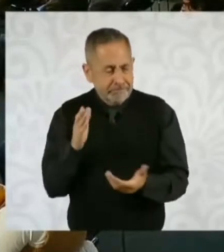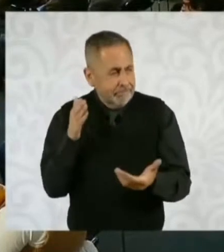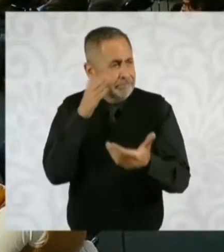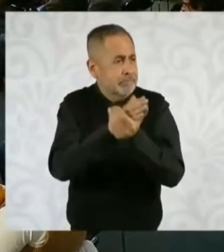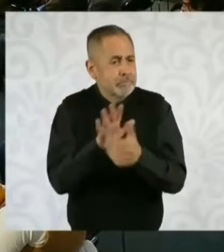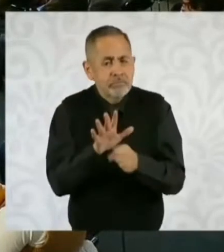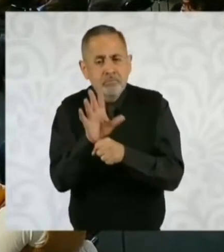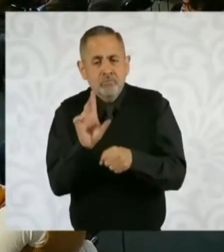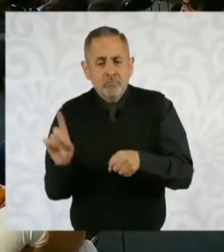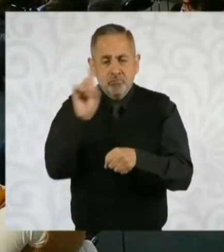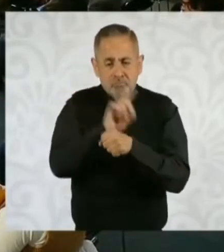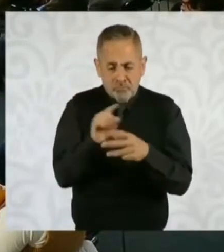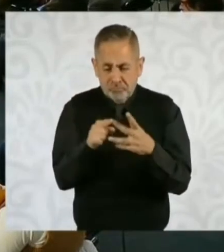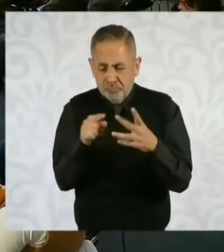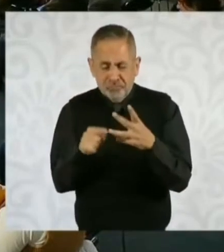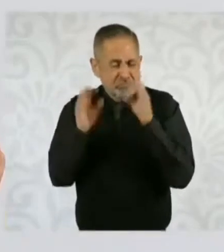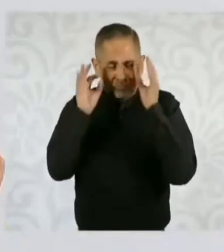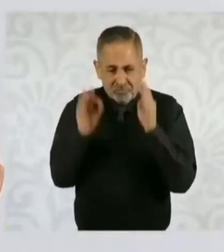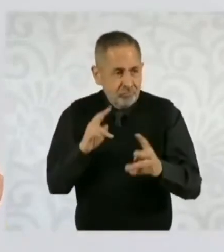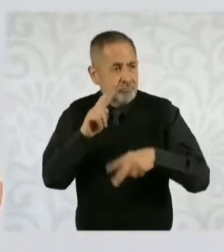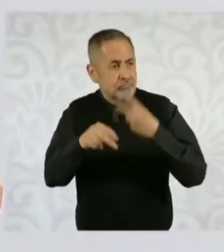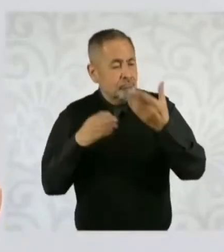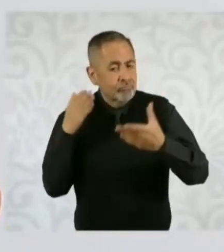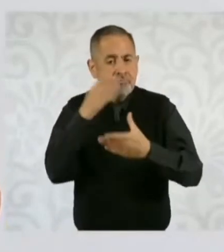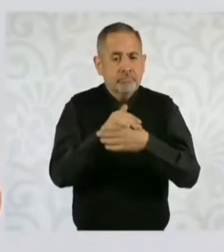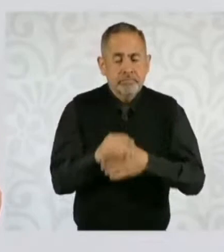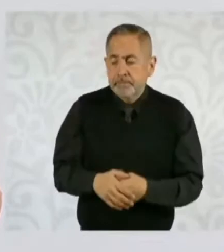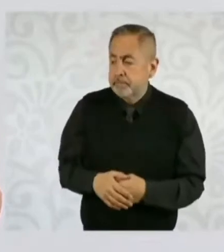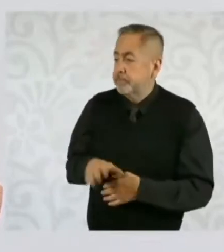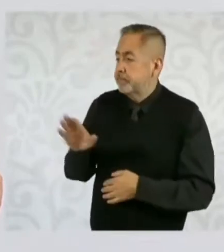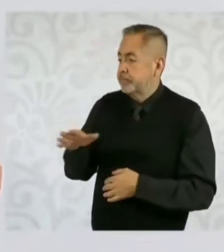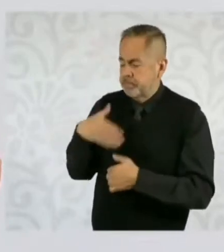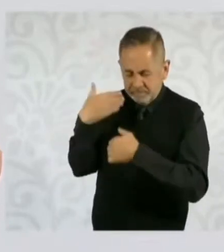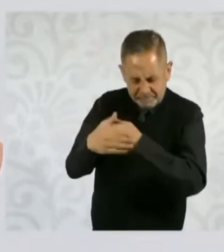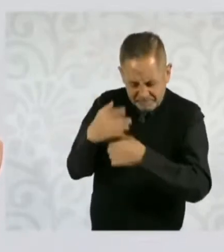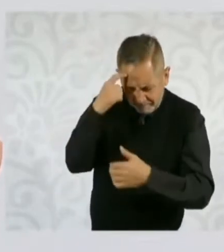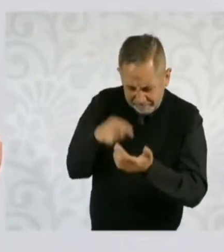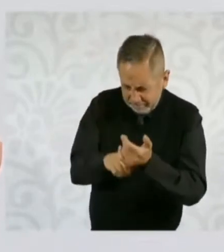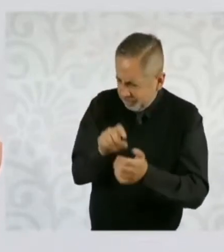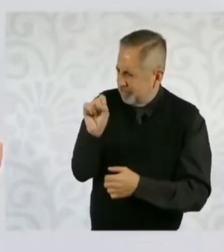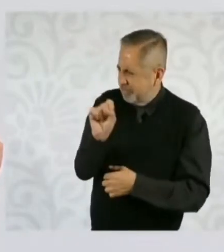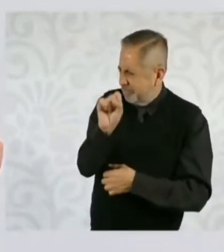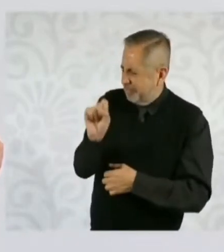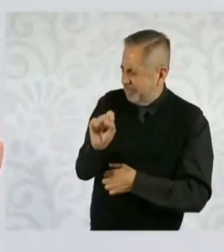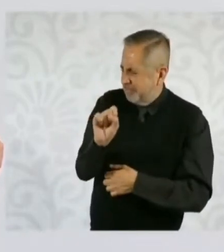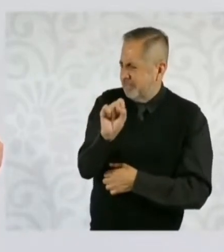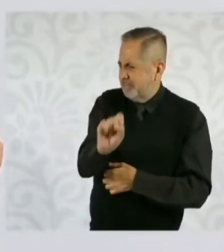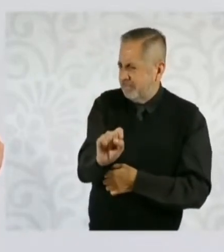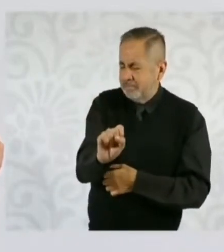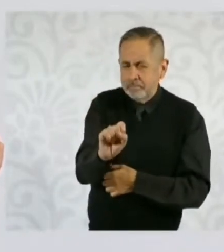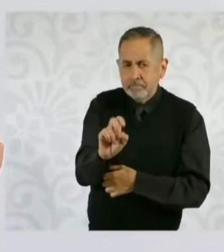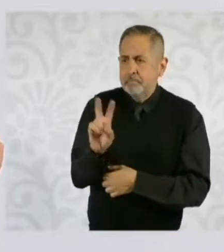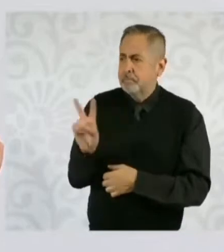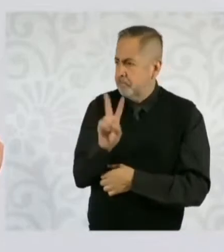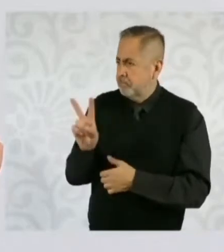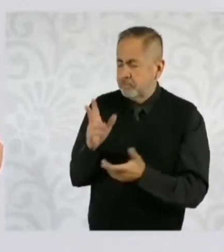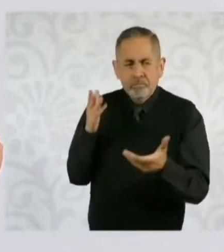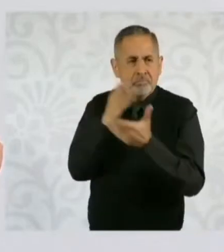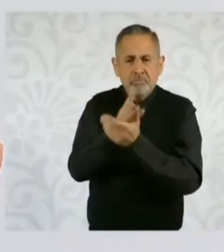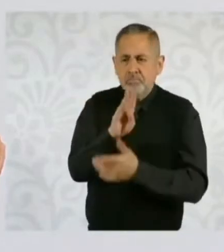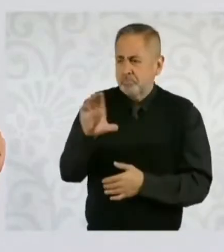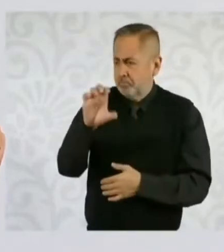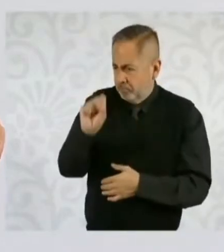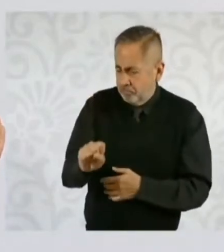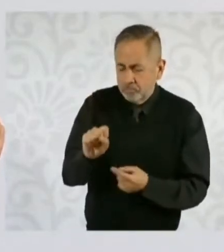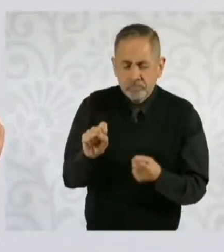el día. ¿Cuándo va a ir para allá? Sí, vamos a ir el próximo fin de semana, creo que el sábado, voy el viernes a Baja California